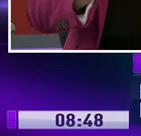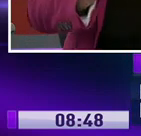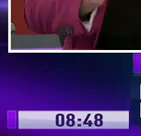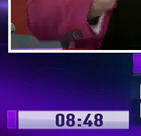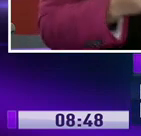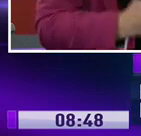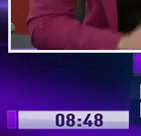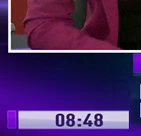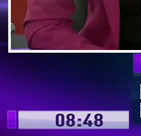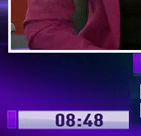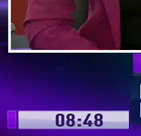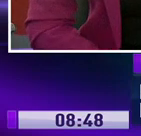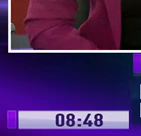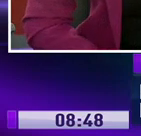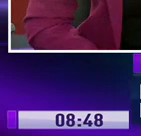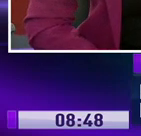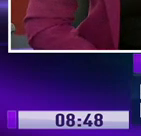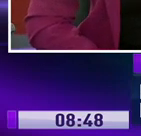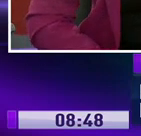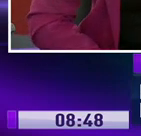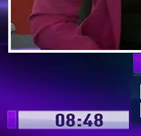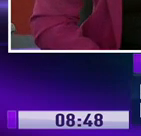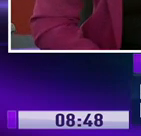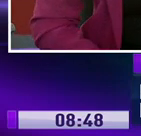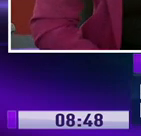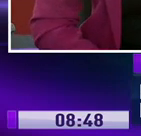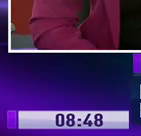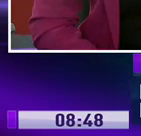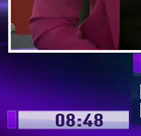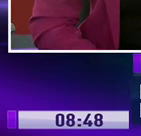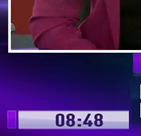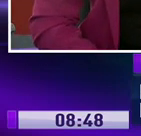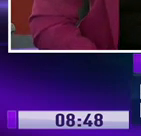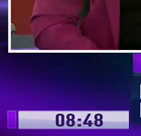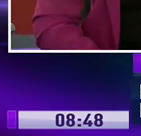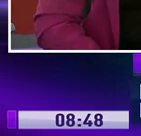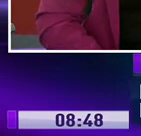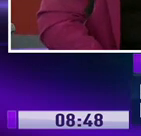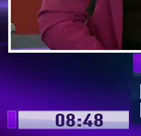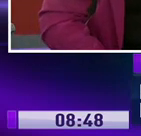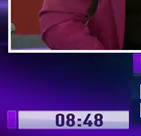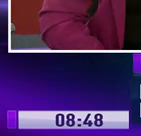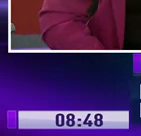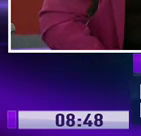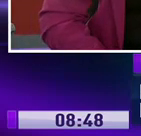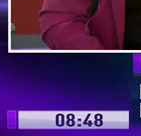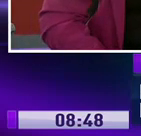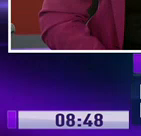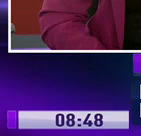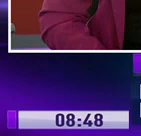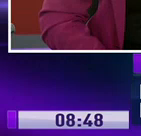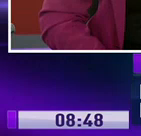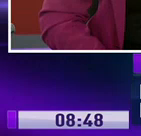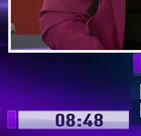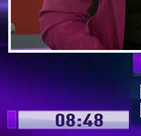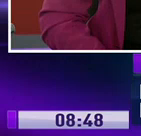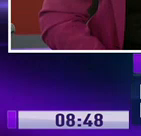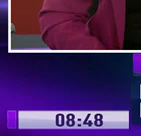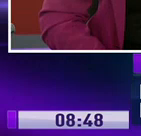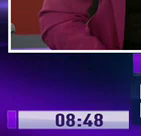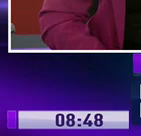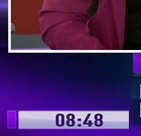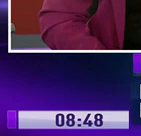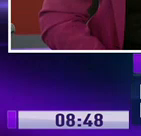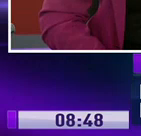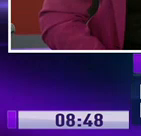Así es. Se ha pedido, justamente en base a la necesidad de la cantidad de pacientes contagiados y de